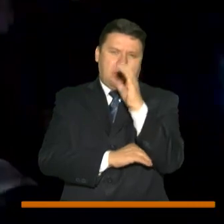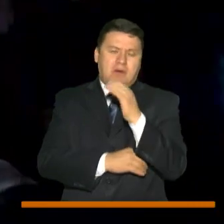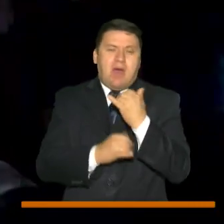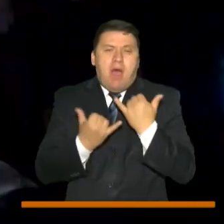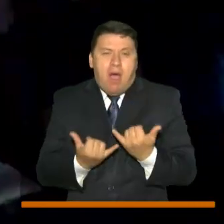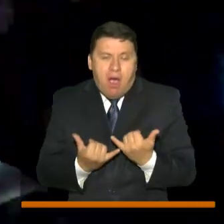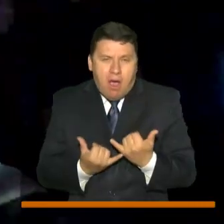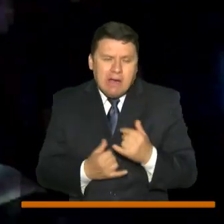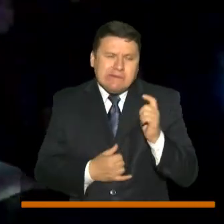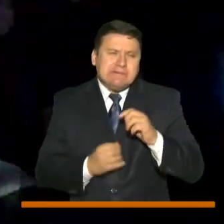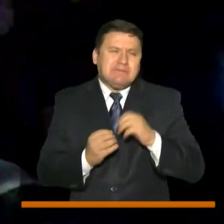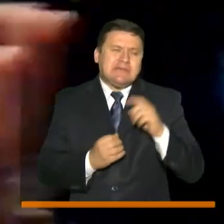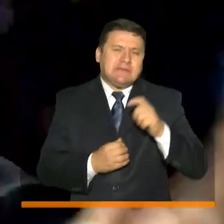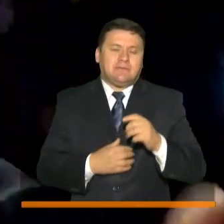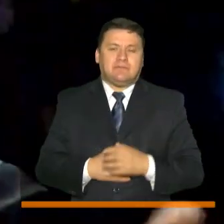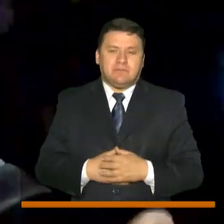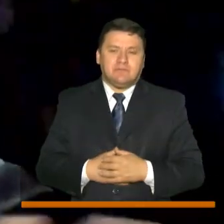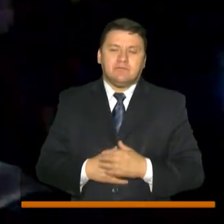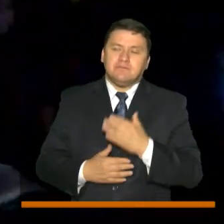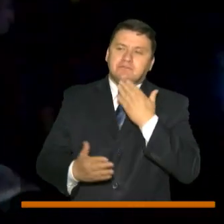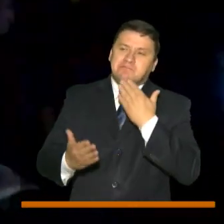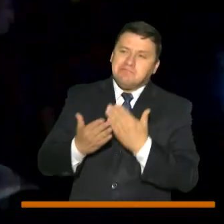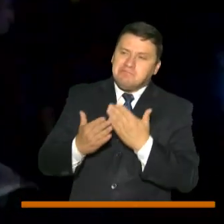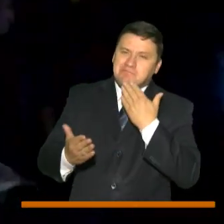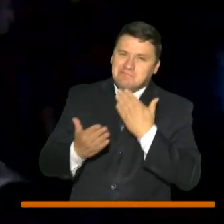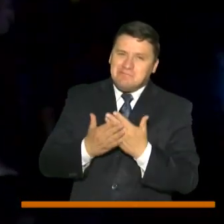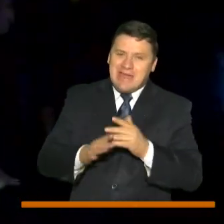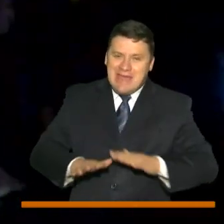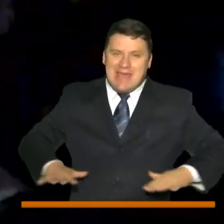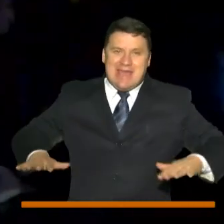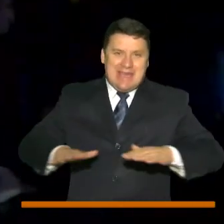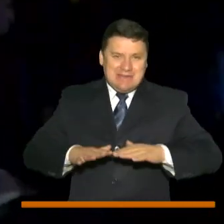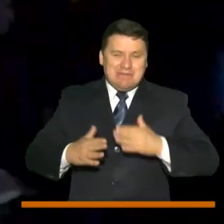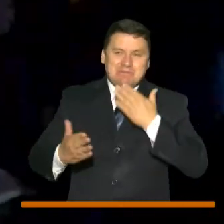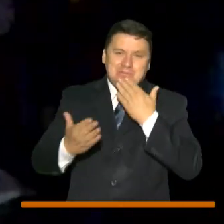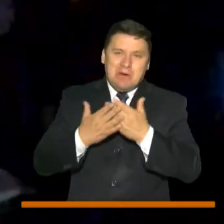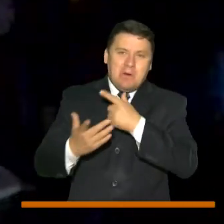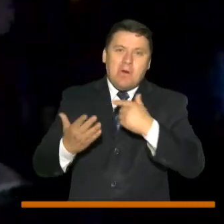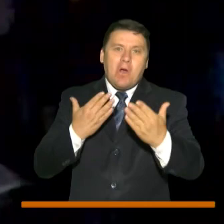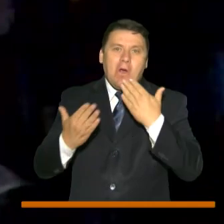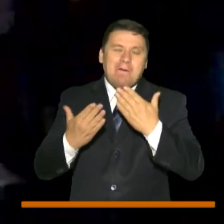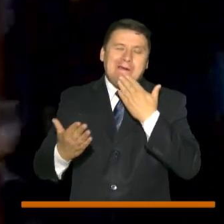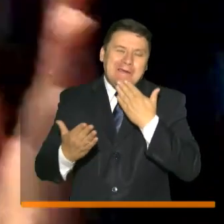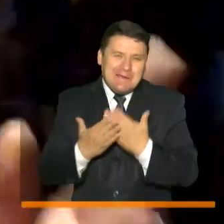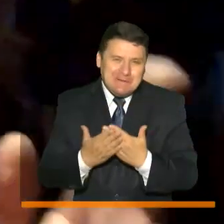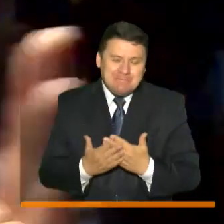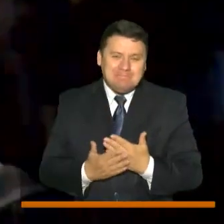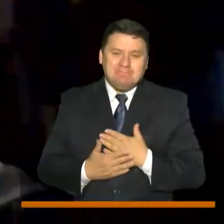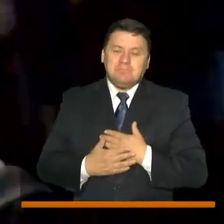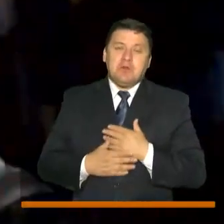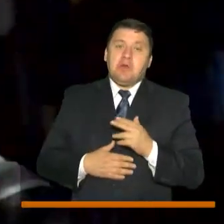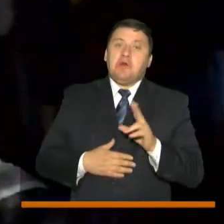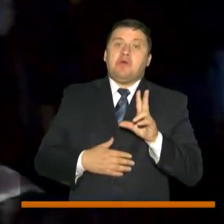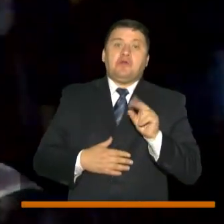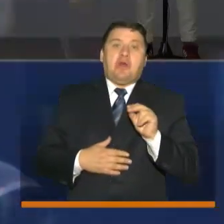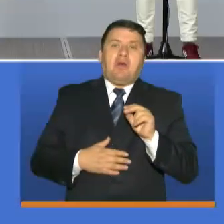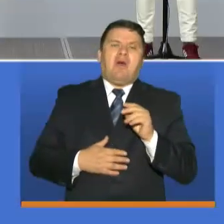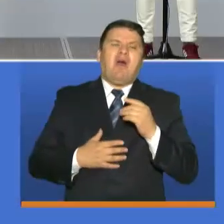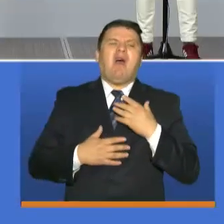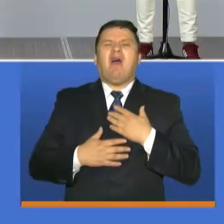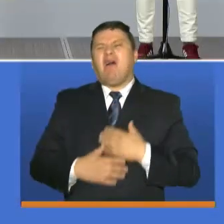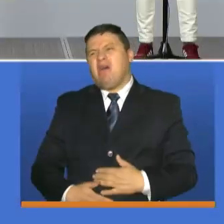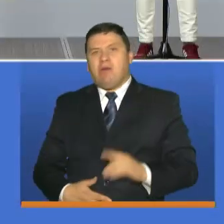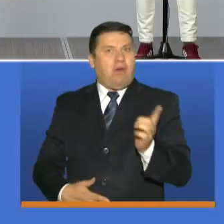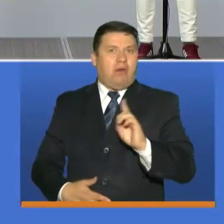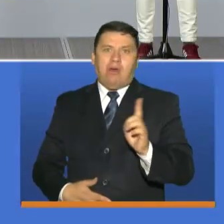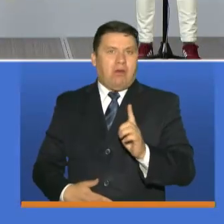que en este momento más no necesitan yo les agradezco el espacio les agradezco la confianza no vamos a desilusionarlos